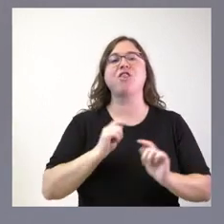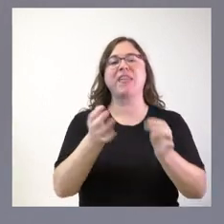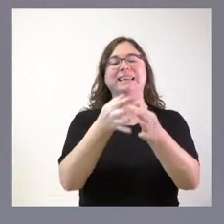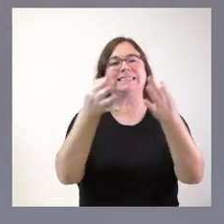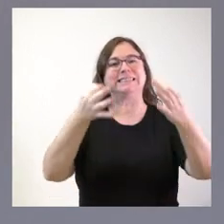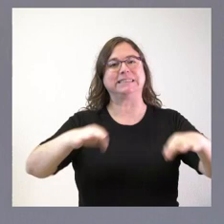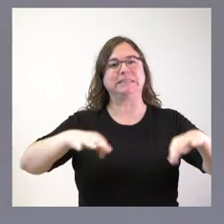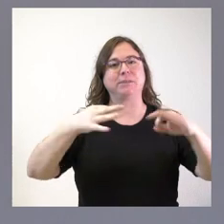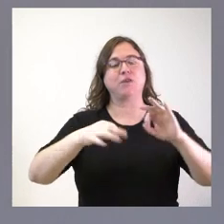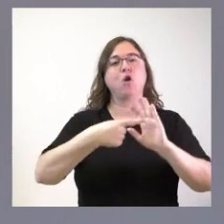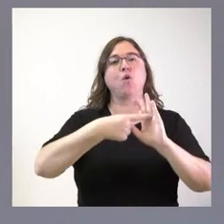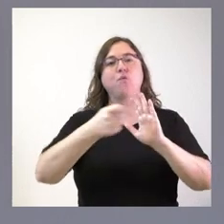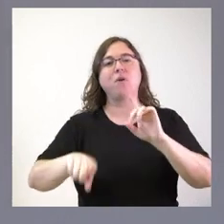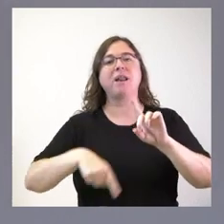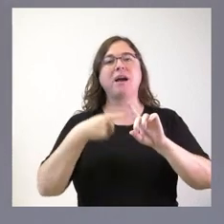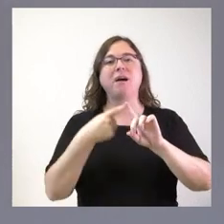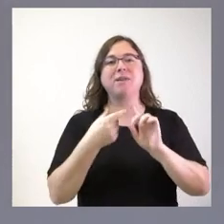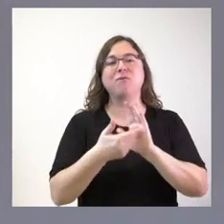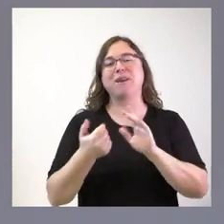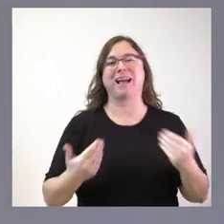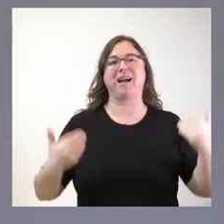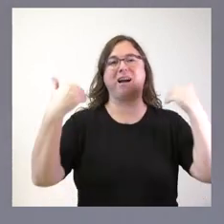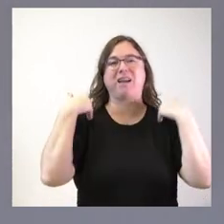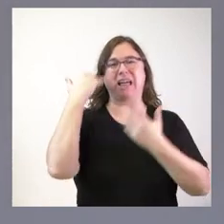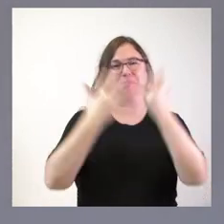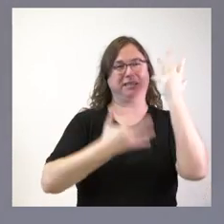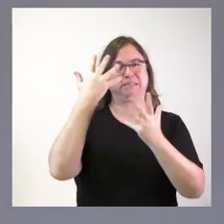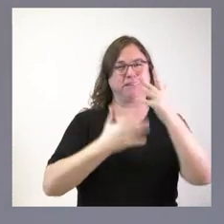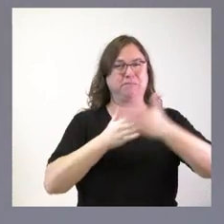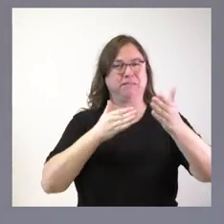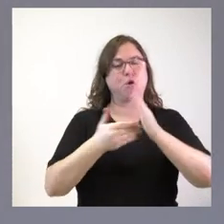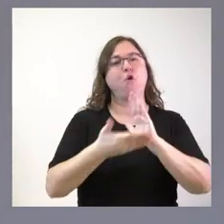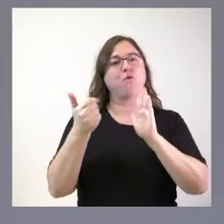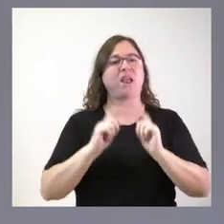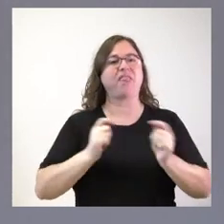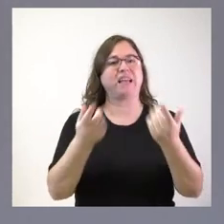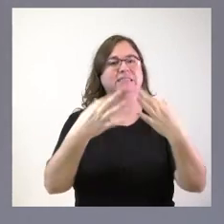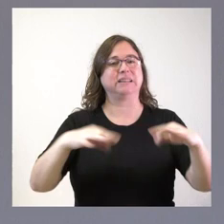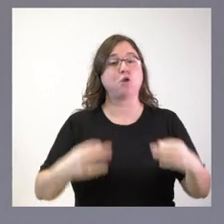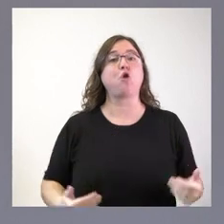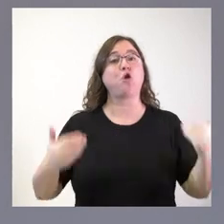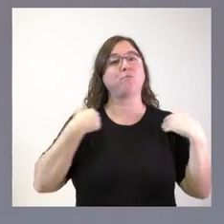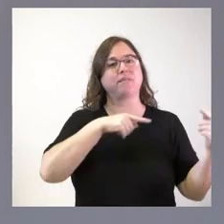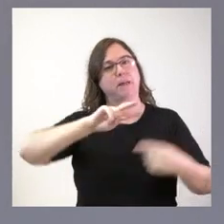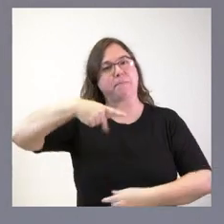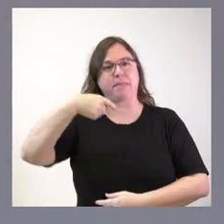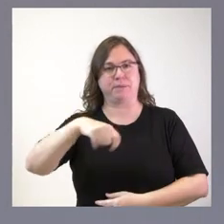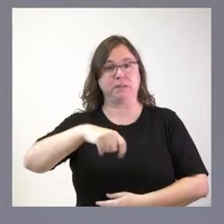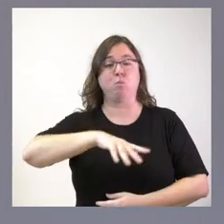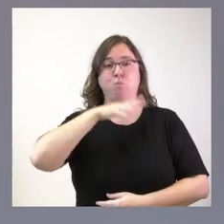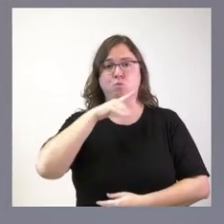Eliminación y Reducción de Cargas y Trabas Administrativas, que es una competencia que, como ustedes saben, está asignada al vicepresidente y, por tanto, él